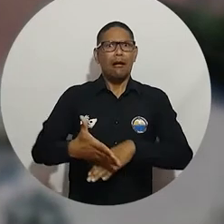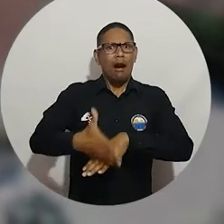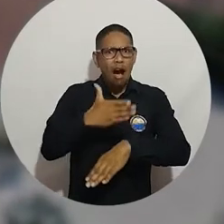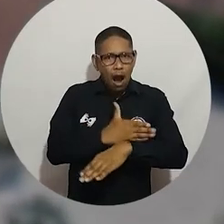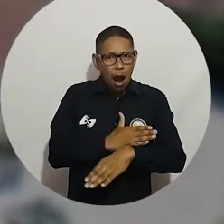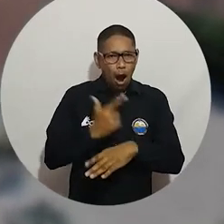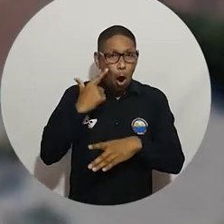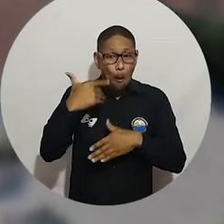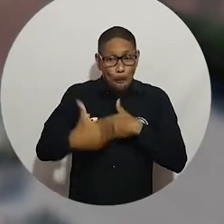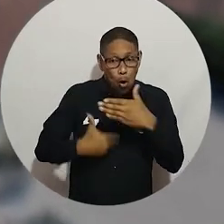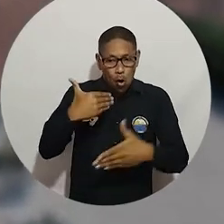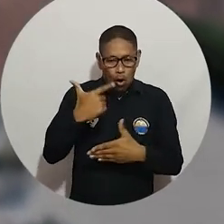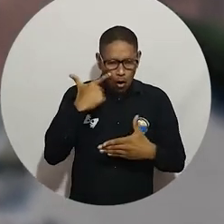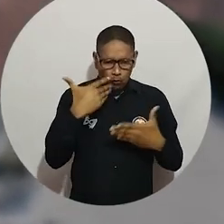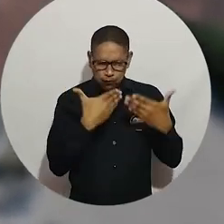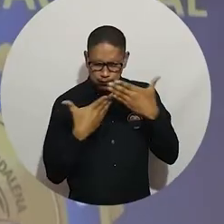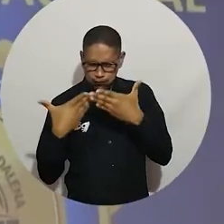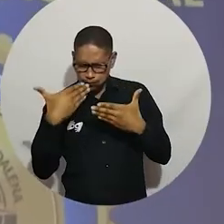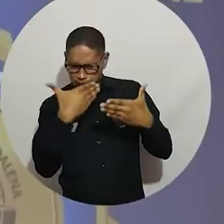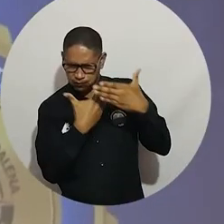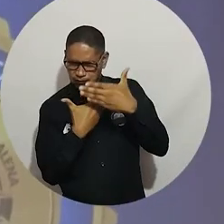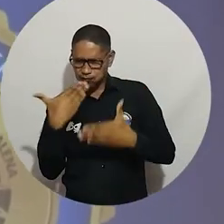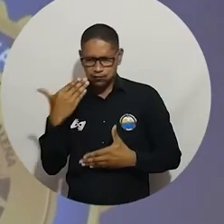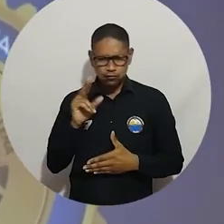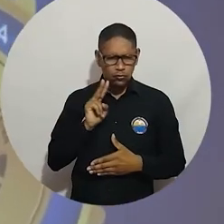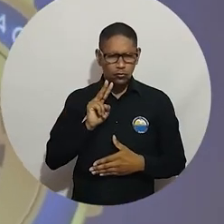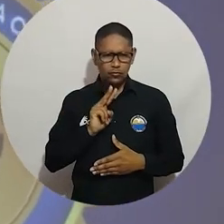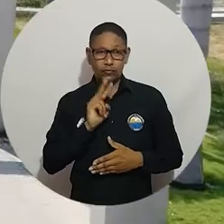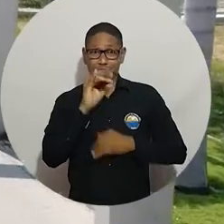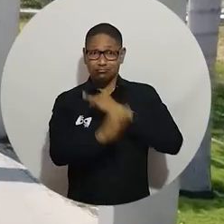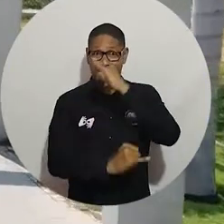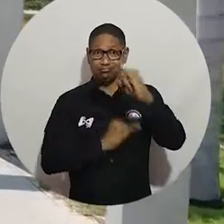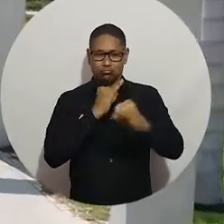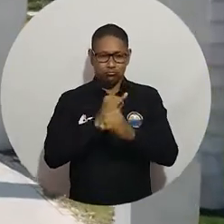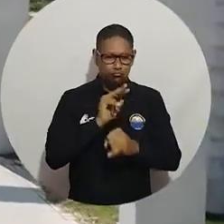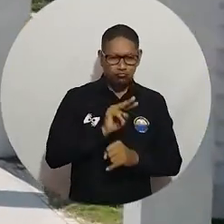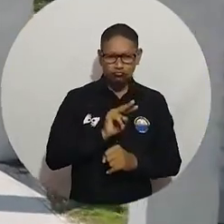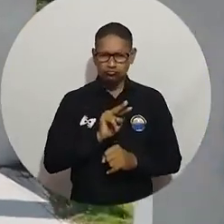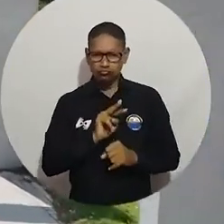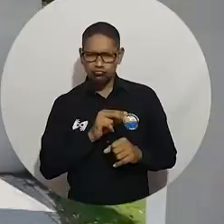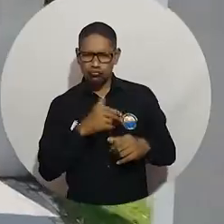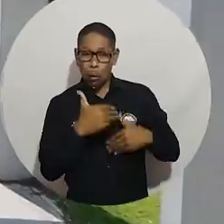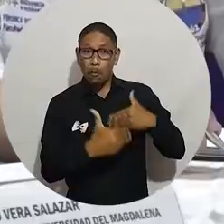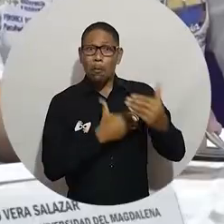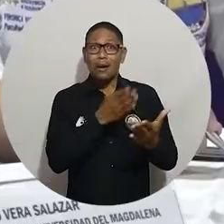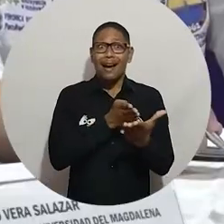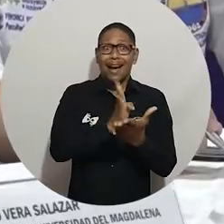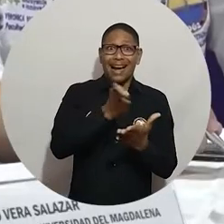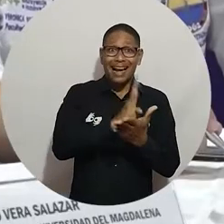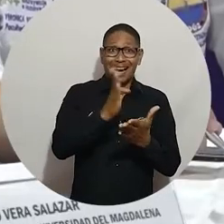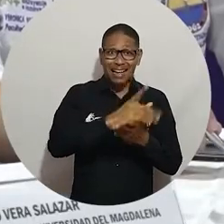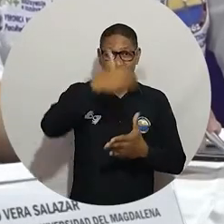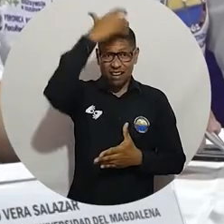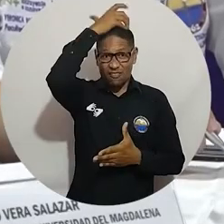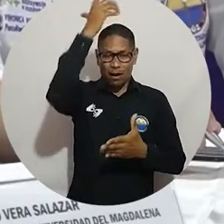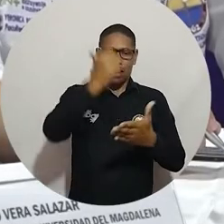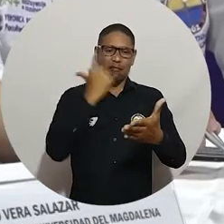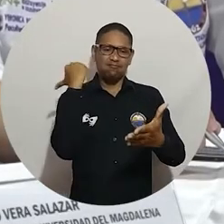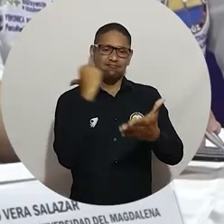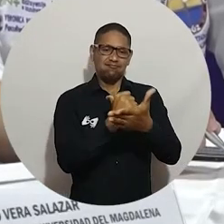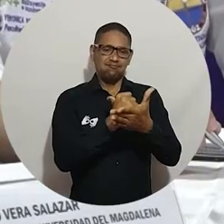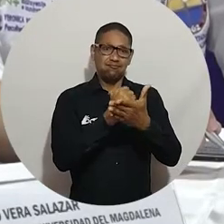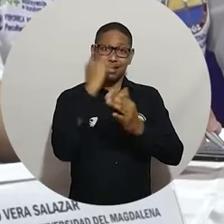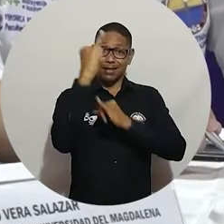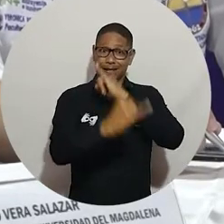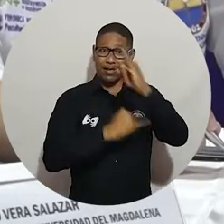acreditación internacional ARCUSUR por un periodo de seis años. Se inició en el 2015 con la segunda acreditación del